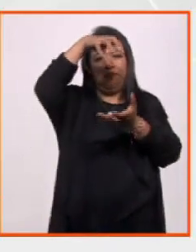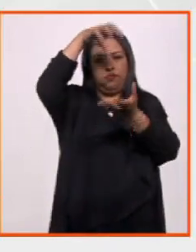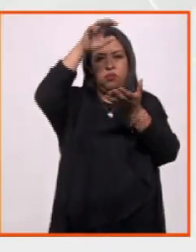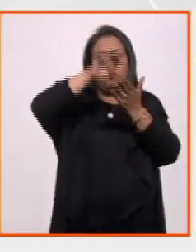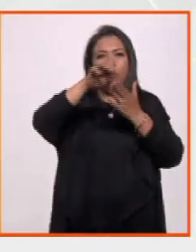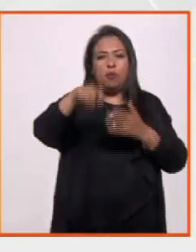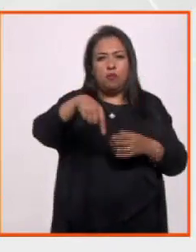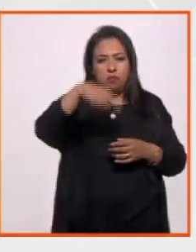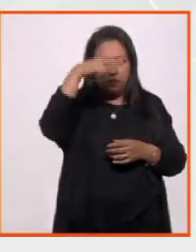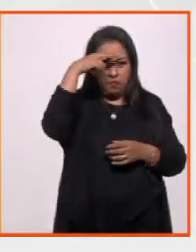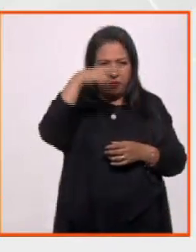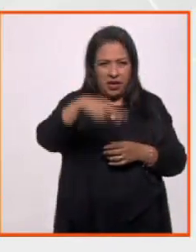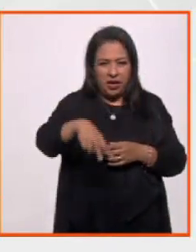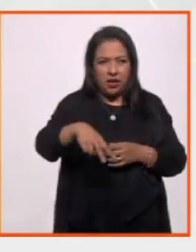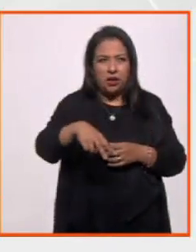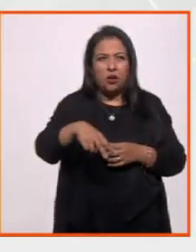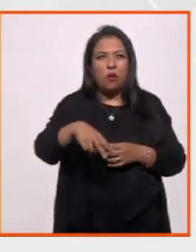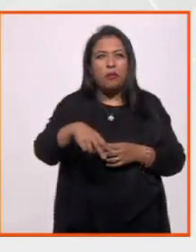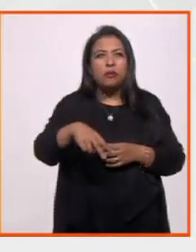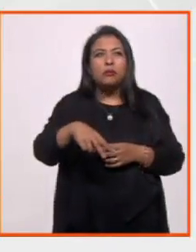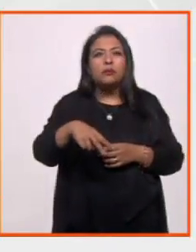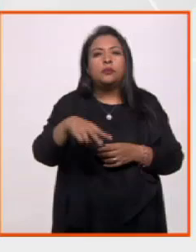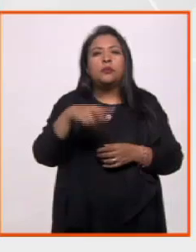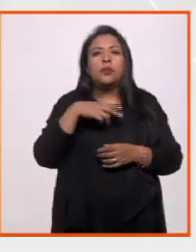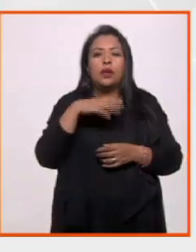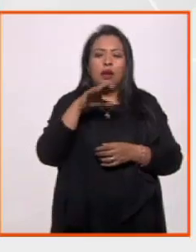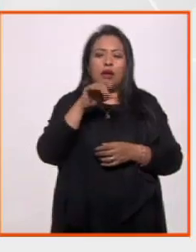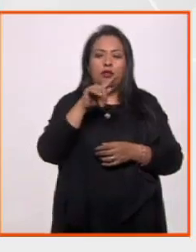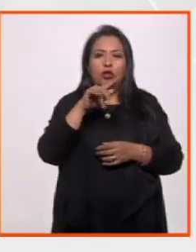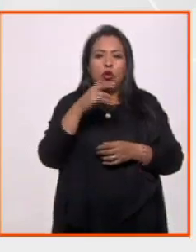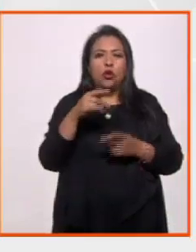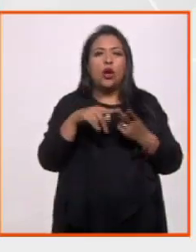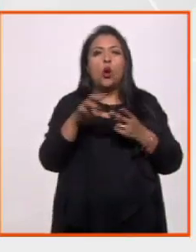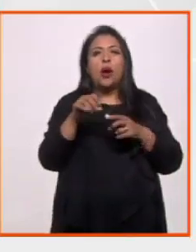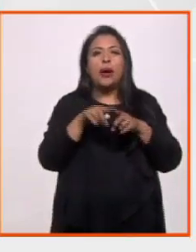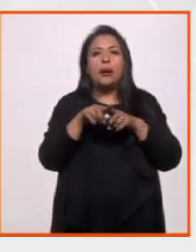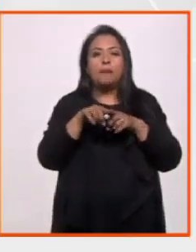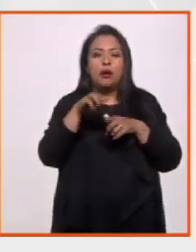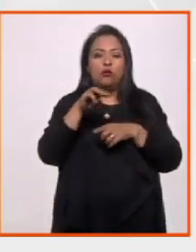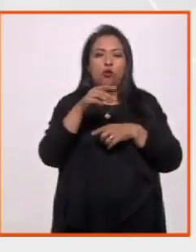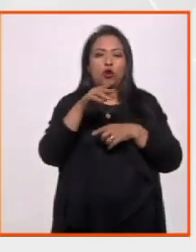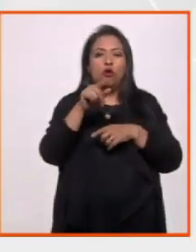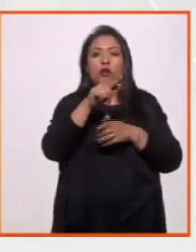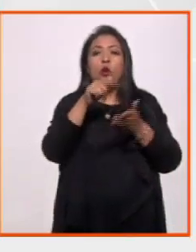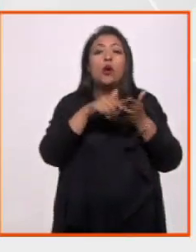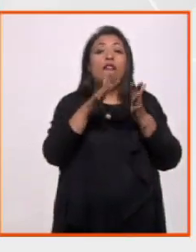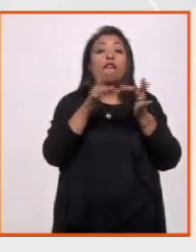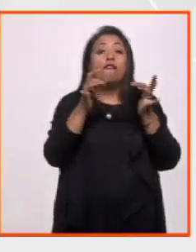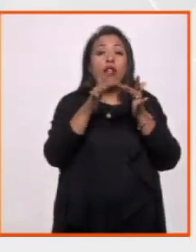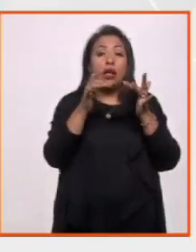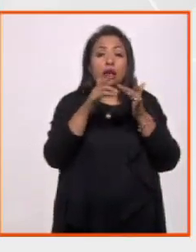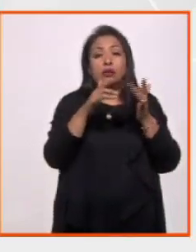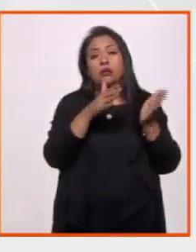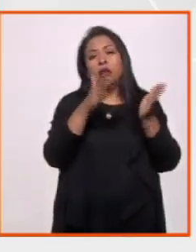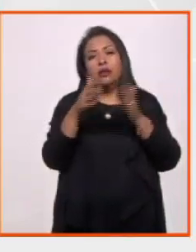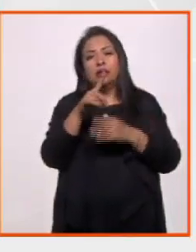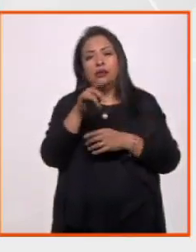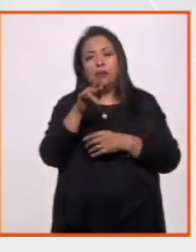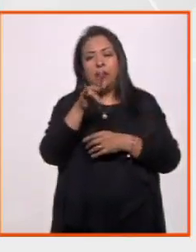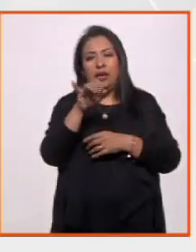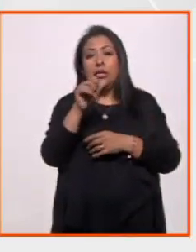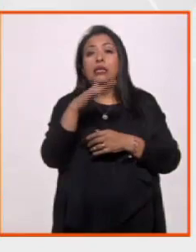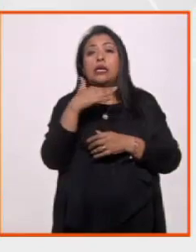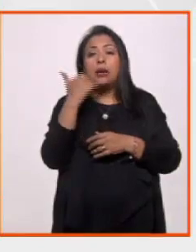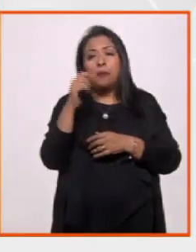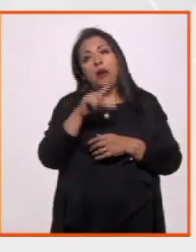caso de México, desde la Cantoya o los hermanos Mongolfier en Francia, hasta los cepelines en Alemania.